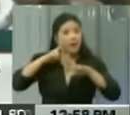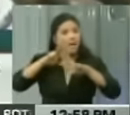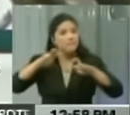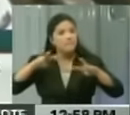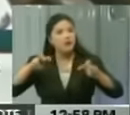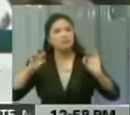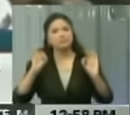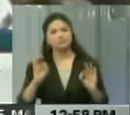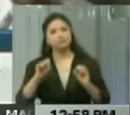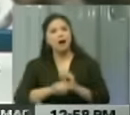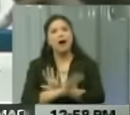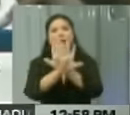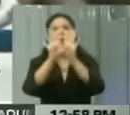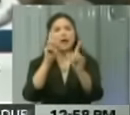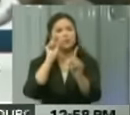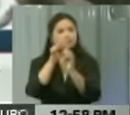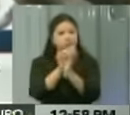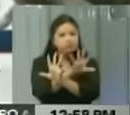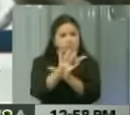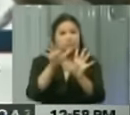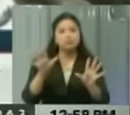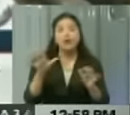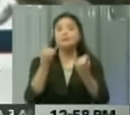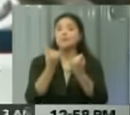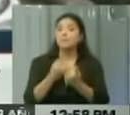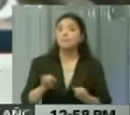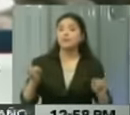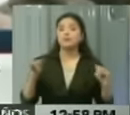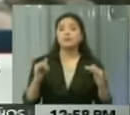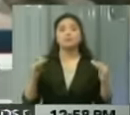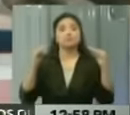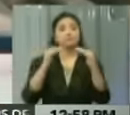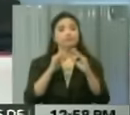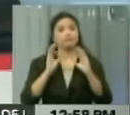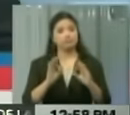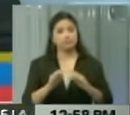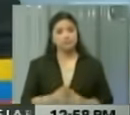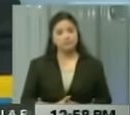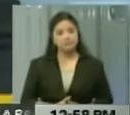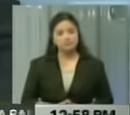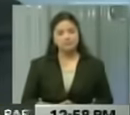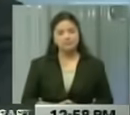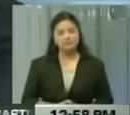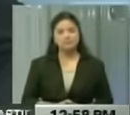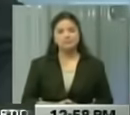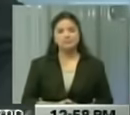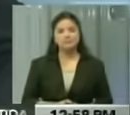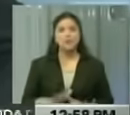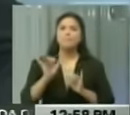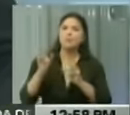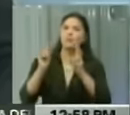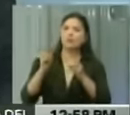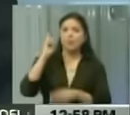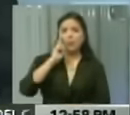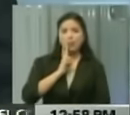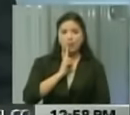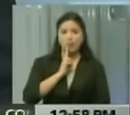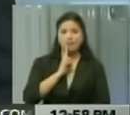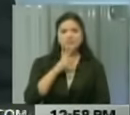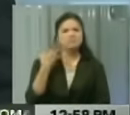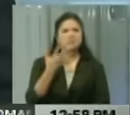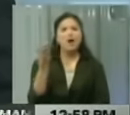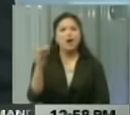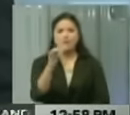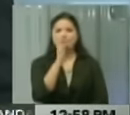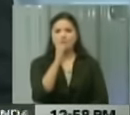objetiva, sea independiente, sea imparcial. Y sobre esta materia, en el estado de Bolívar se desarrolla